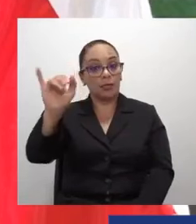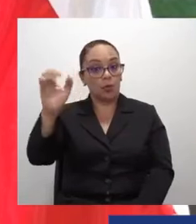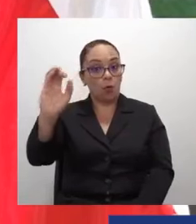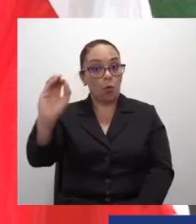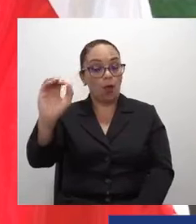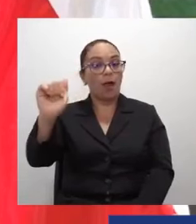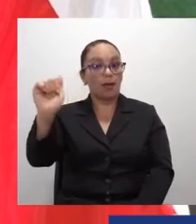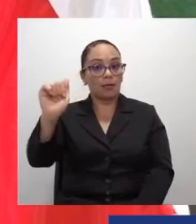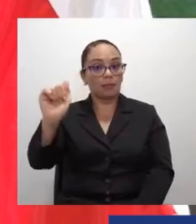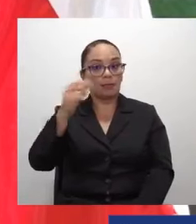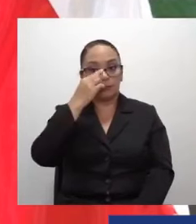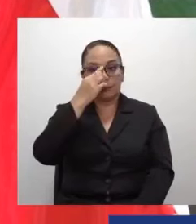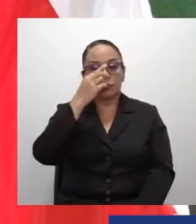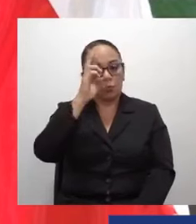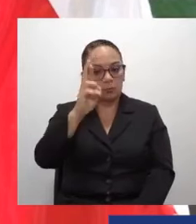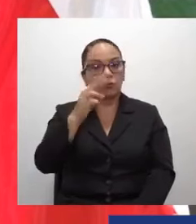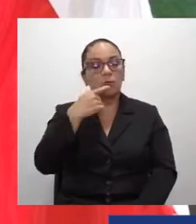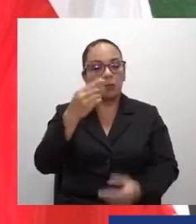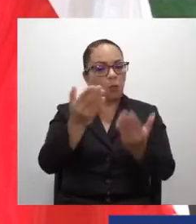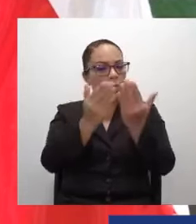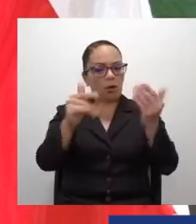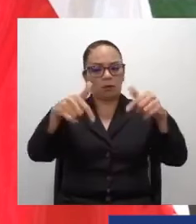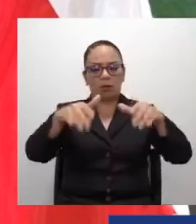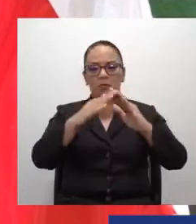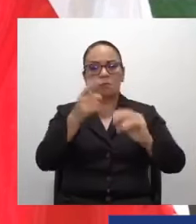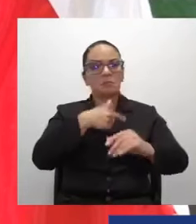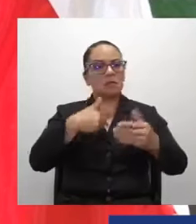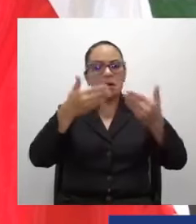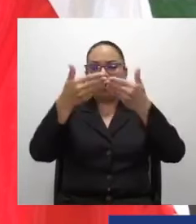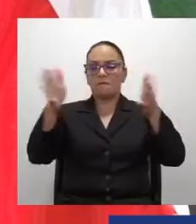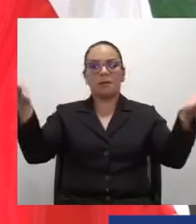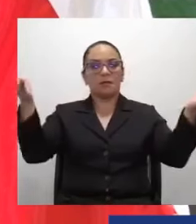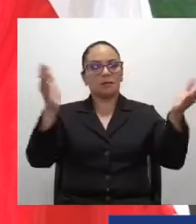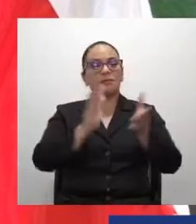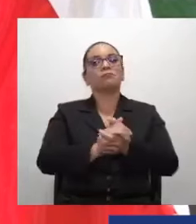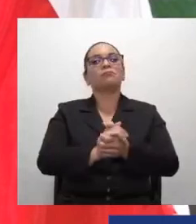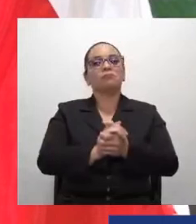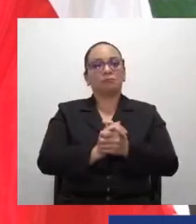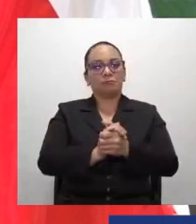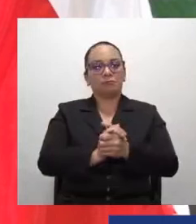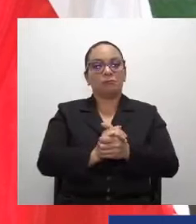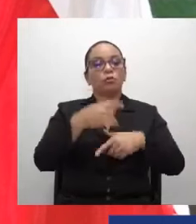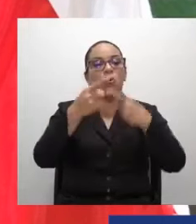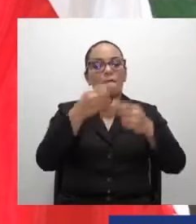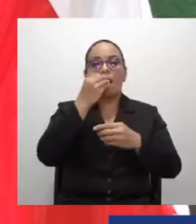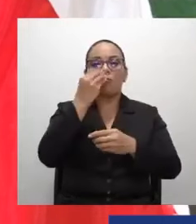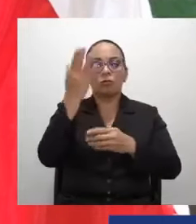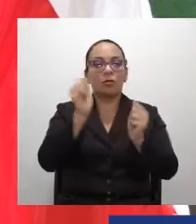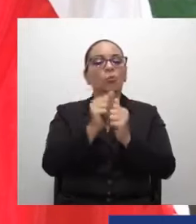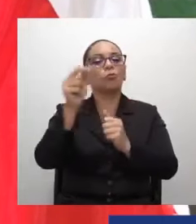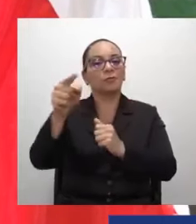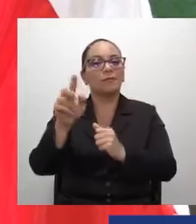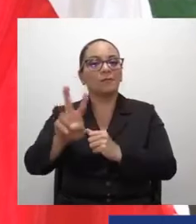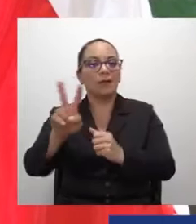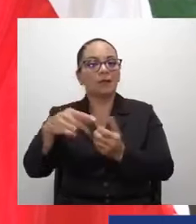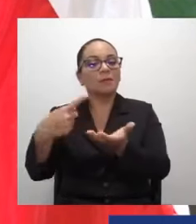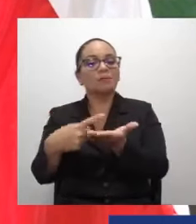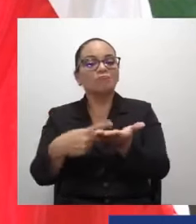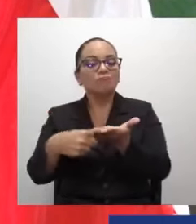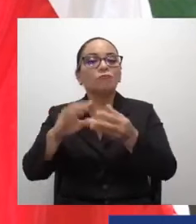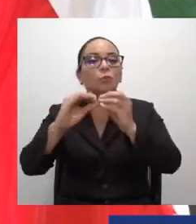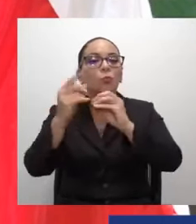puertas de casa presidencial están abiertas, yo iba a comerme un almuercito con usted el viernes, para discutir el primero de mayo,